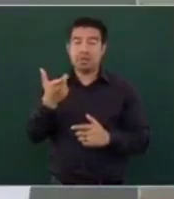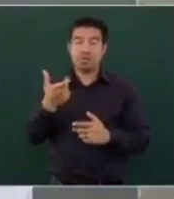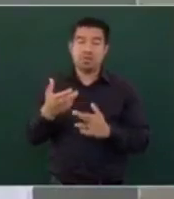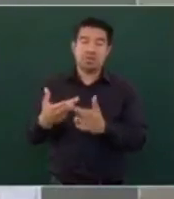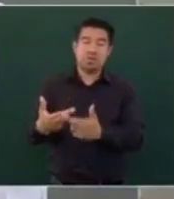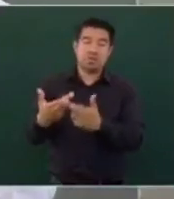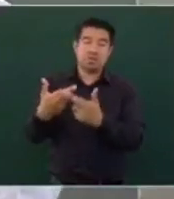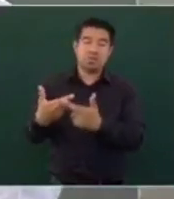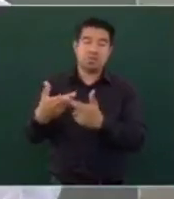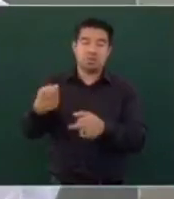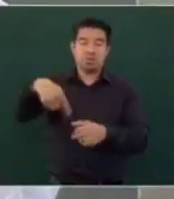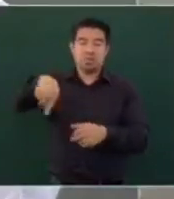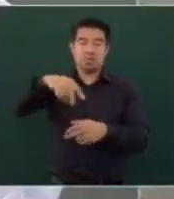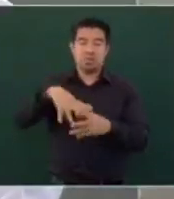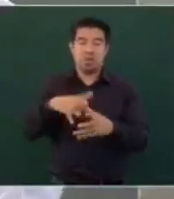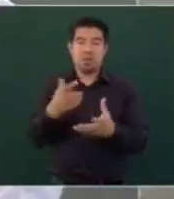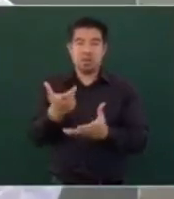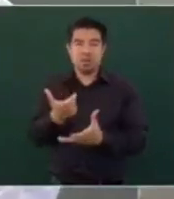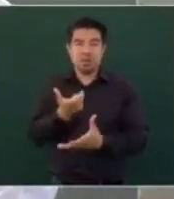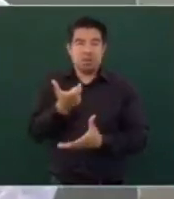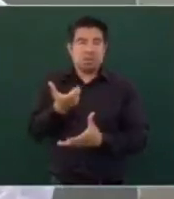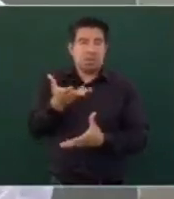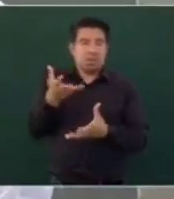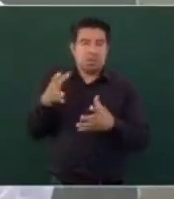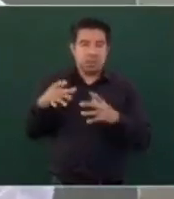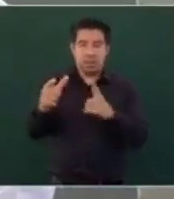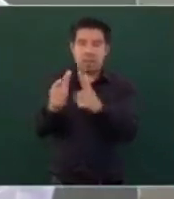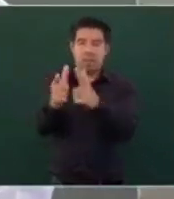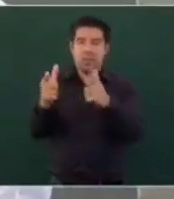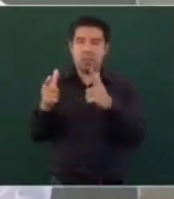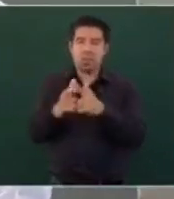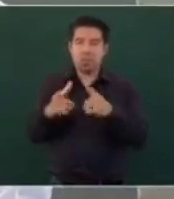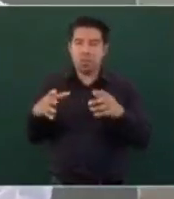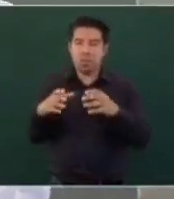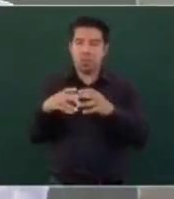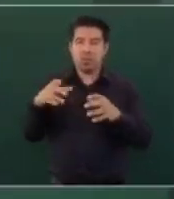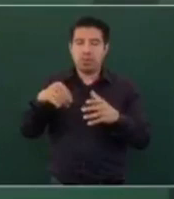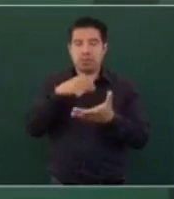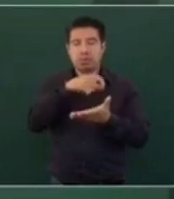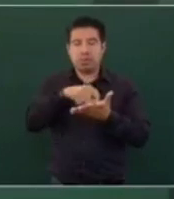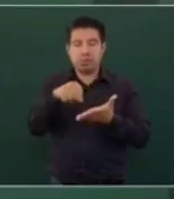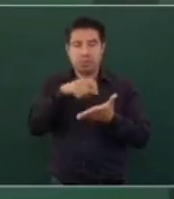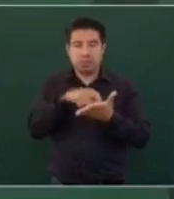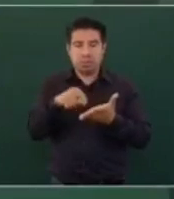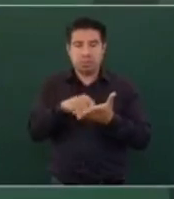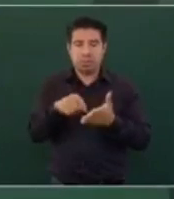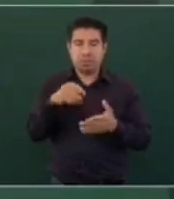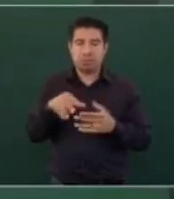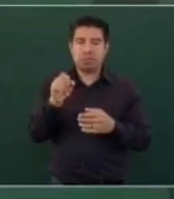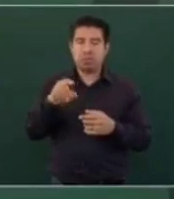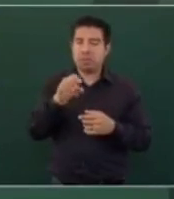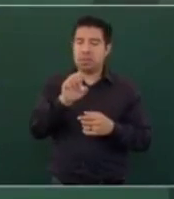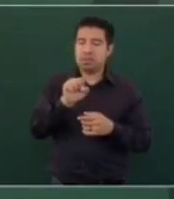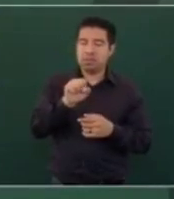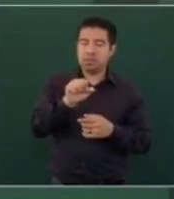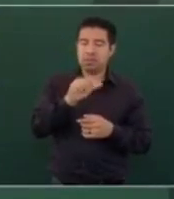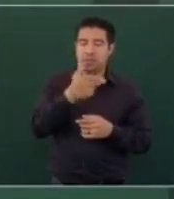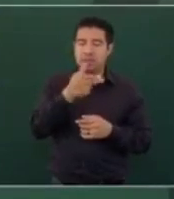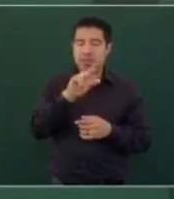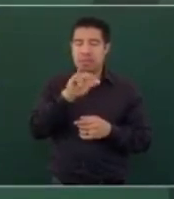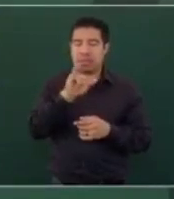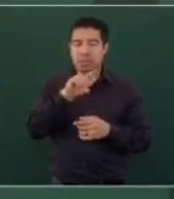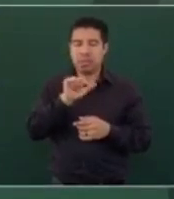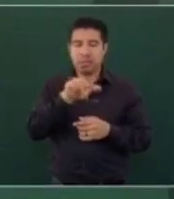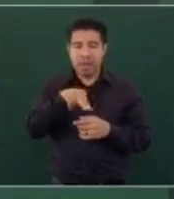Acabo de ver de que ya formaron con un grupo de estos escritores intelectuales, Sheridan de Letras